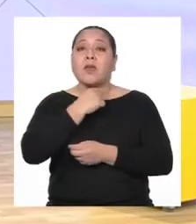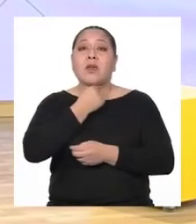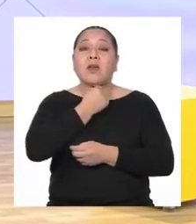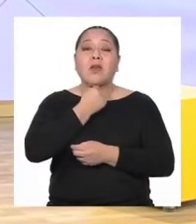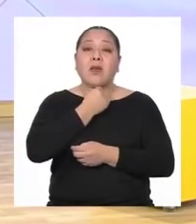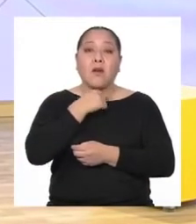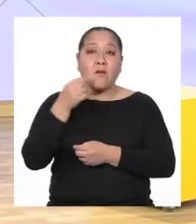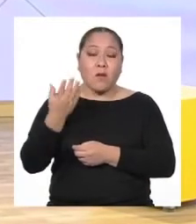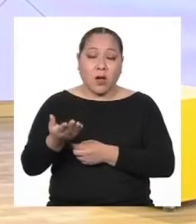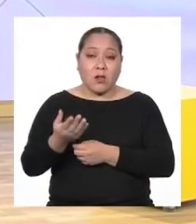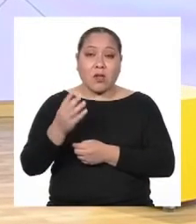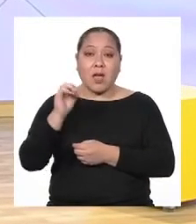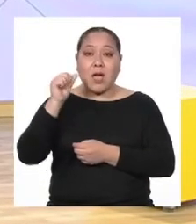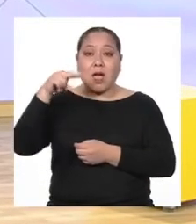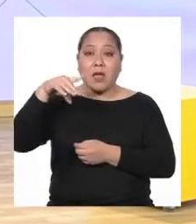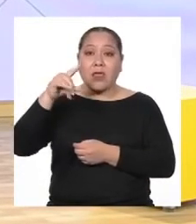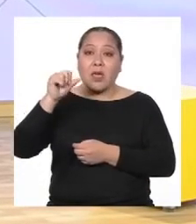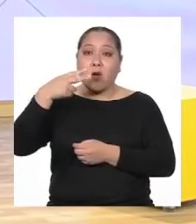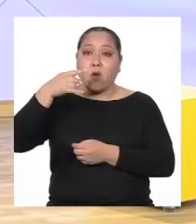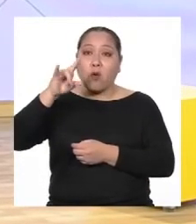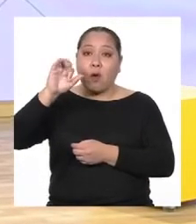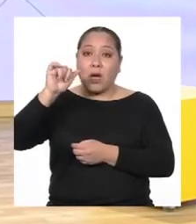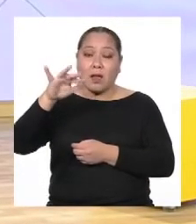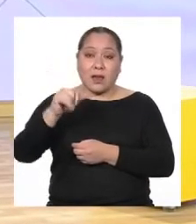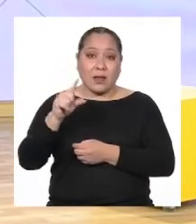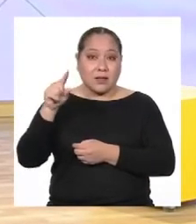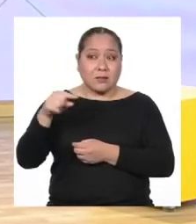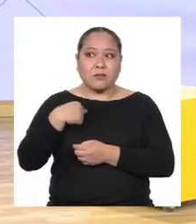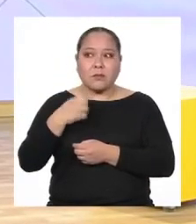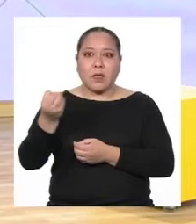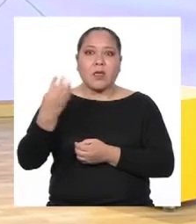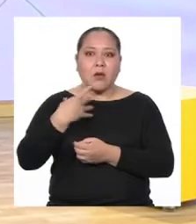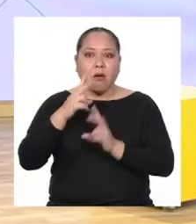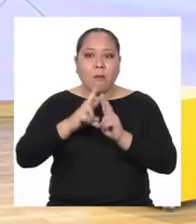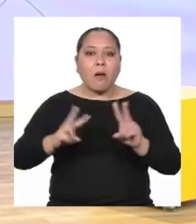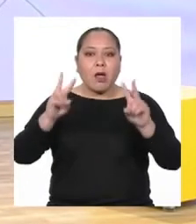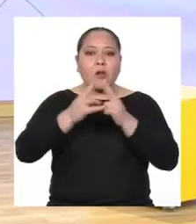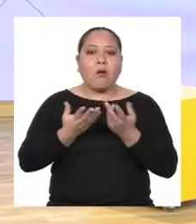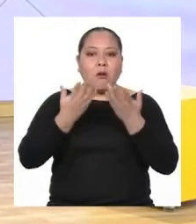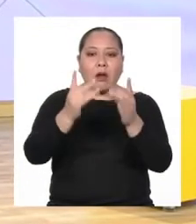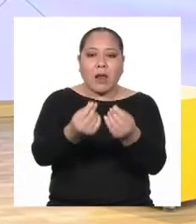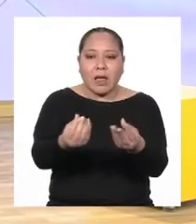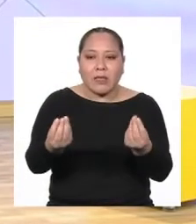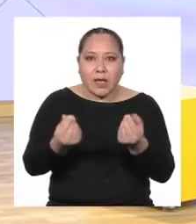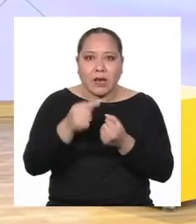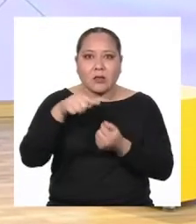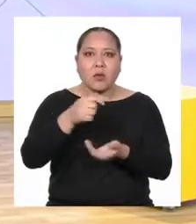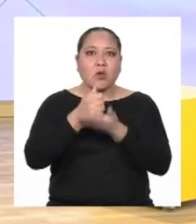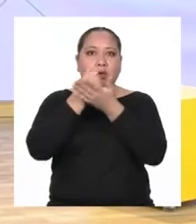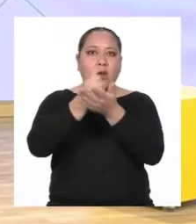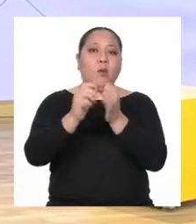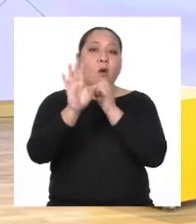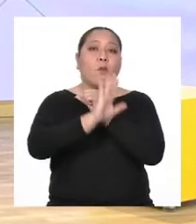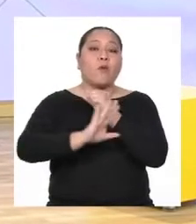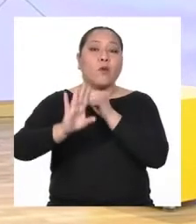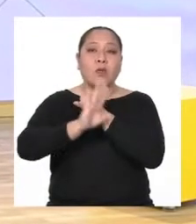dijo que debemos valorar nuestra tierra Porque con ello aprenderemos a conservarla Lo que nos permitirá producir